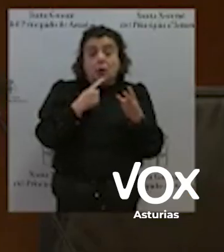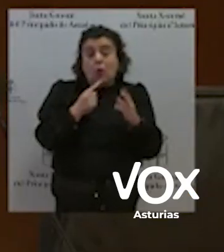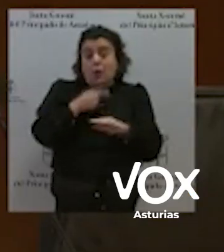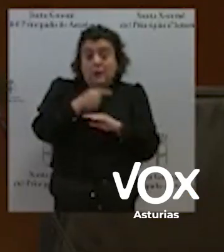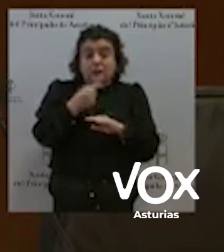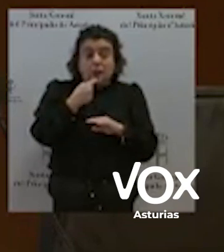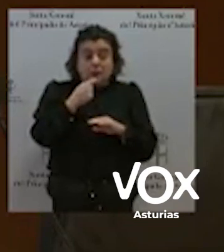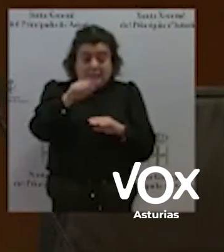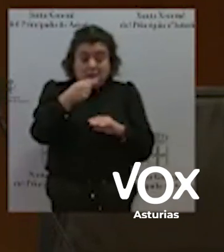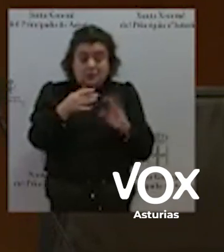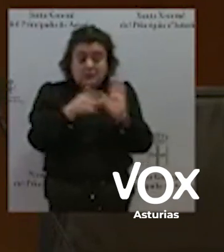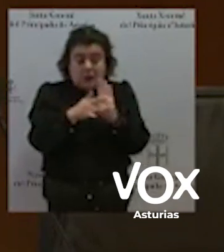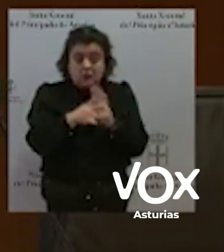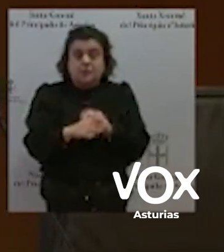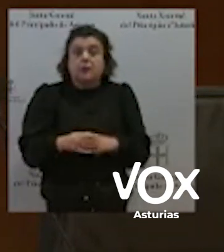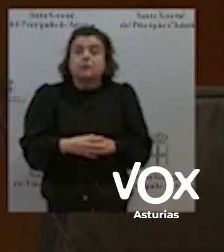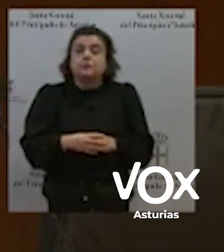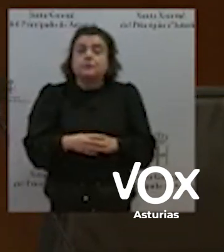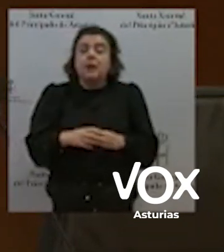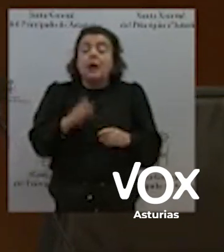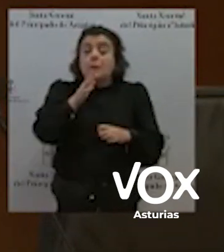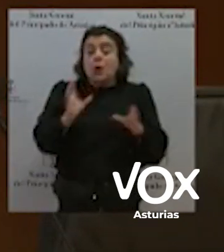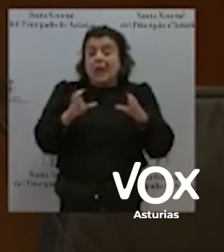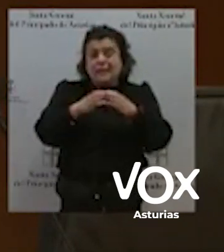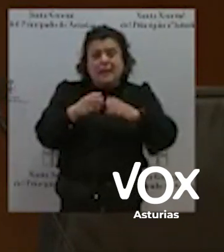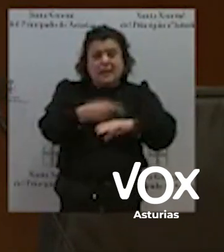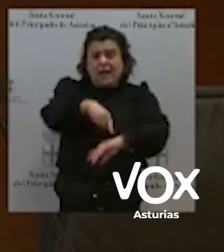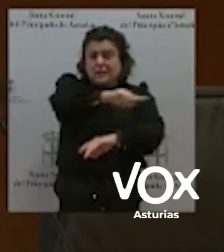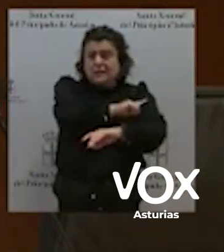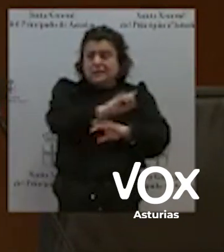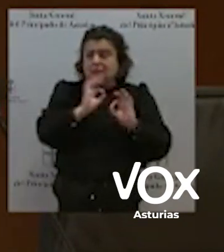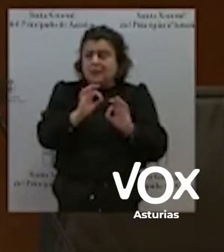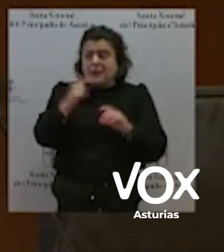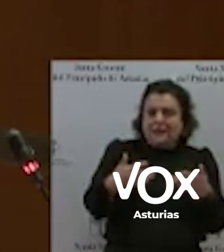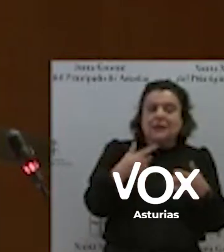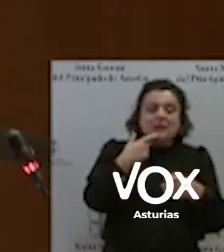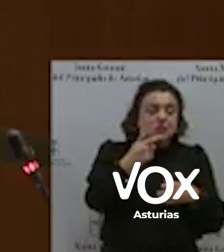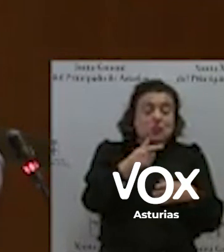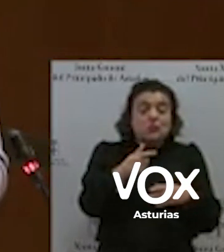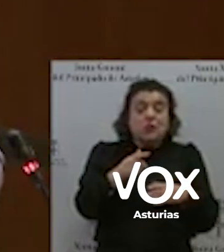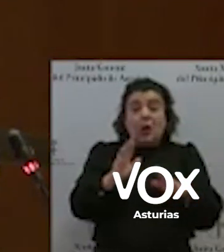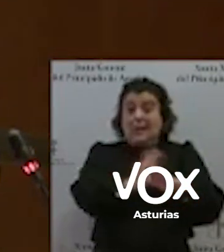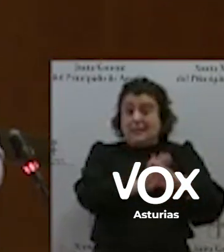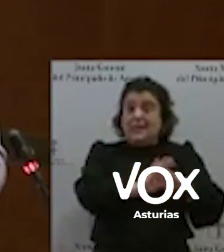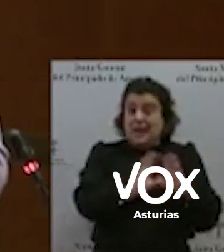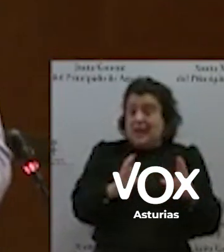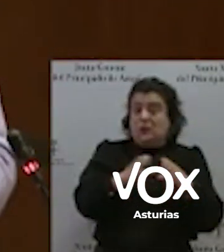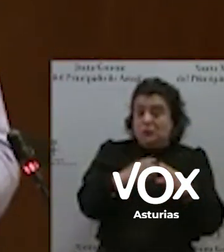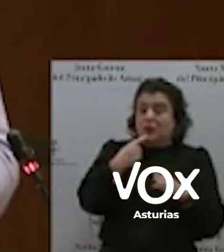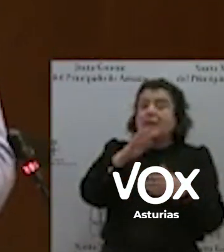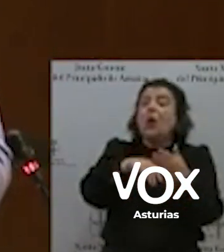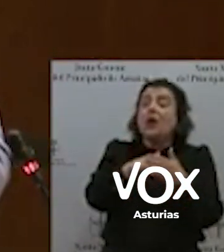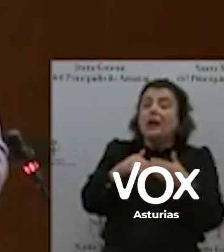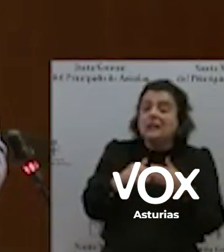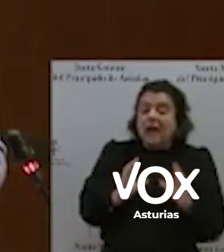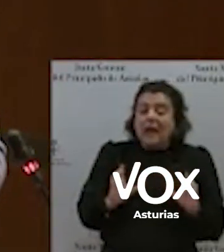Gracias a la izquierda radical sabemos que el único objetivo de esa reforma estatutaria es la oficialidad express. De reuniones discretas, como dijo usted también,